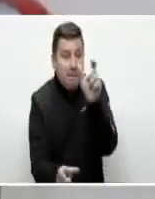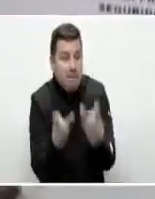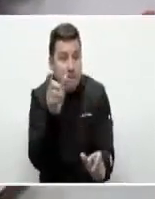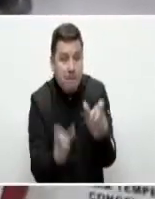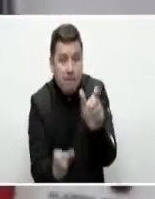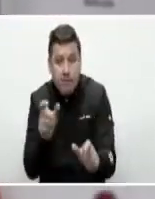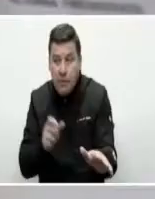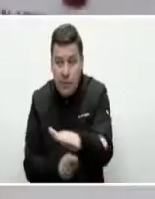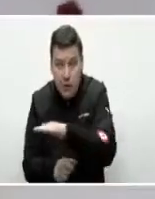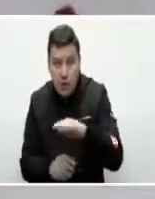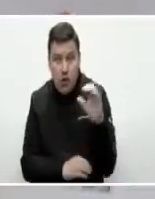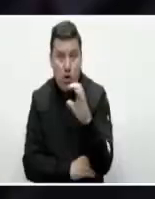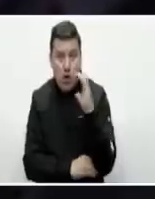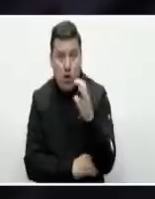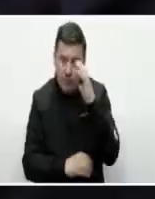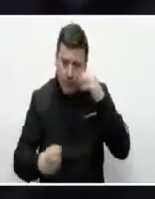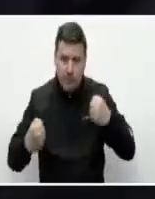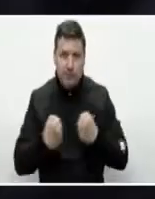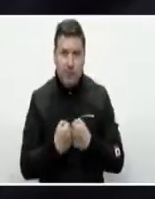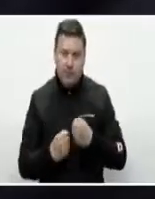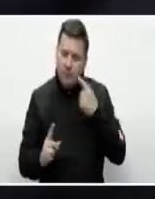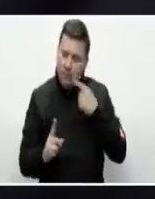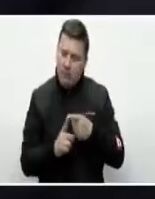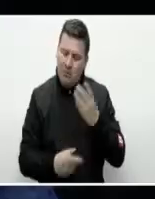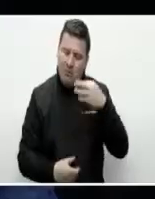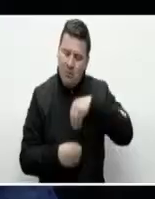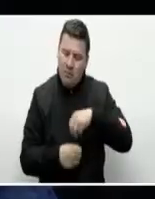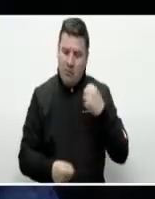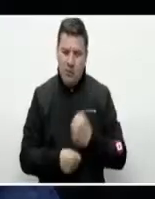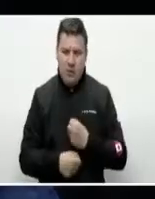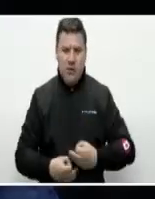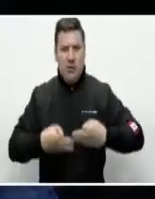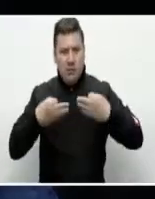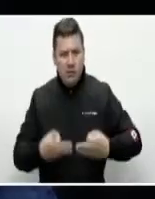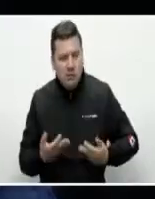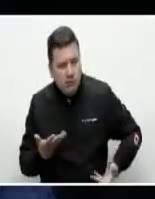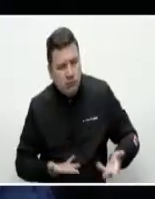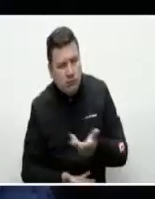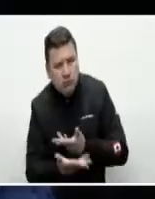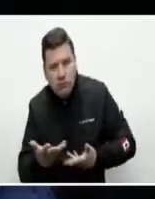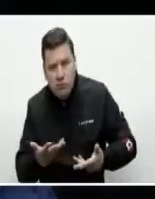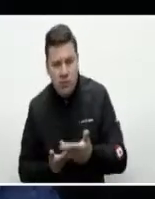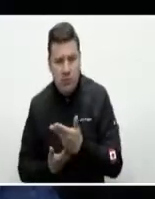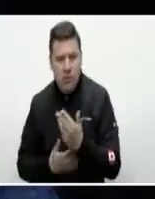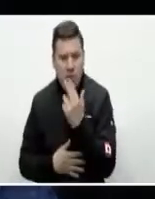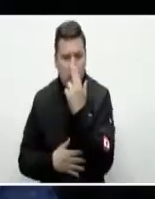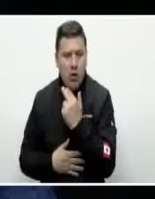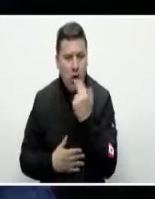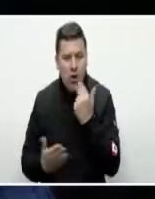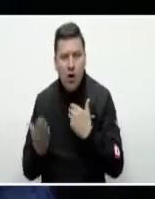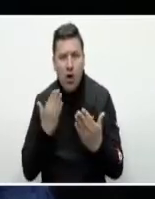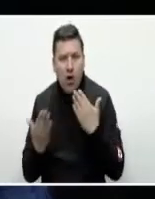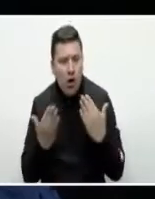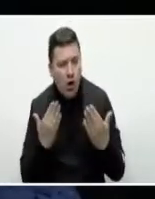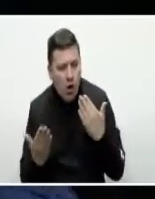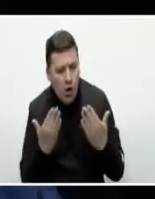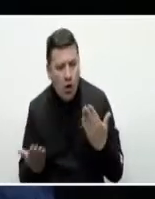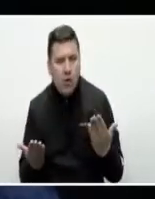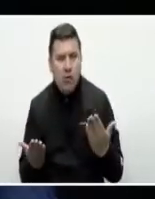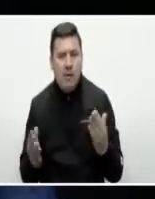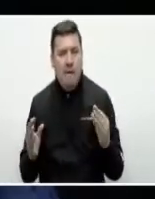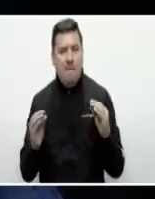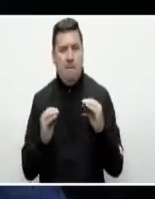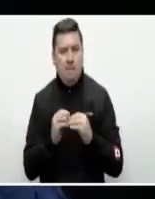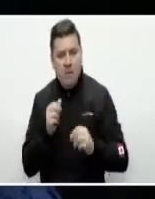Colombia a través de este pacto puedan tener un trabajo digno, fraterno, con confianza, con el